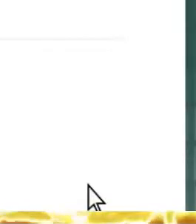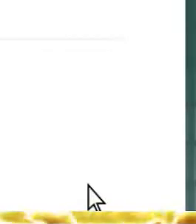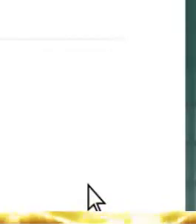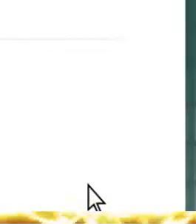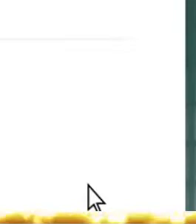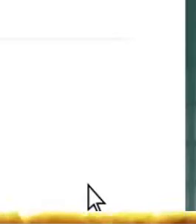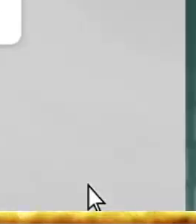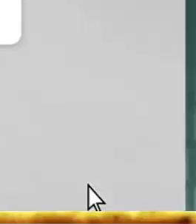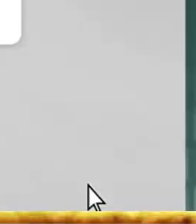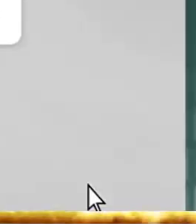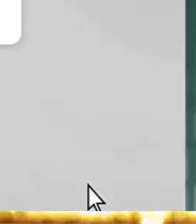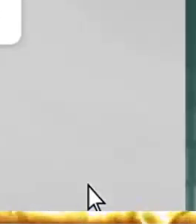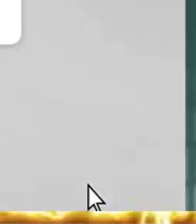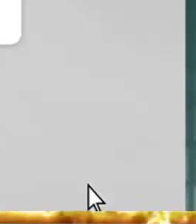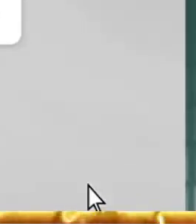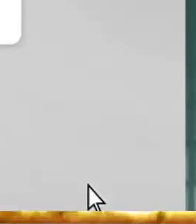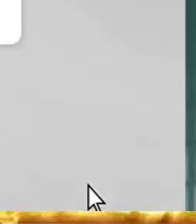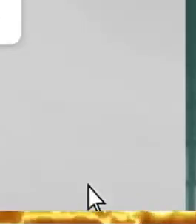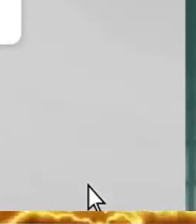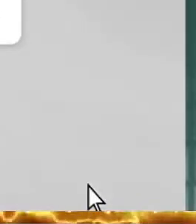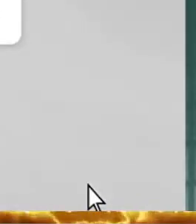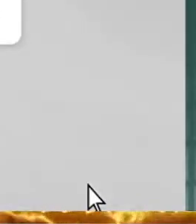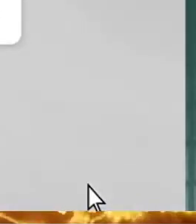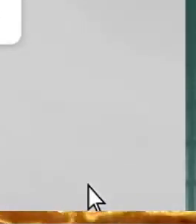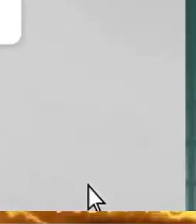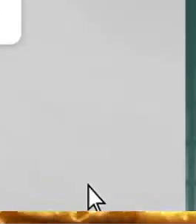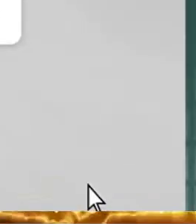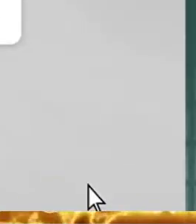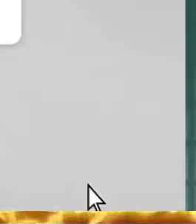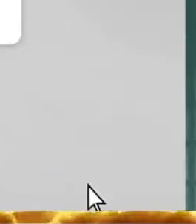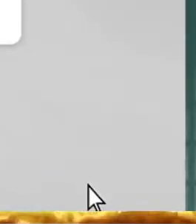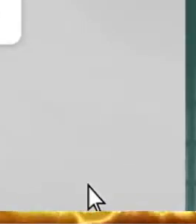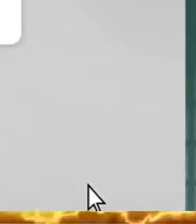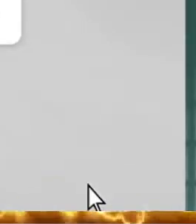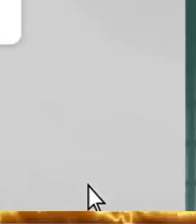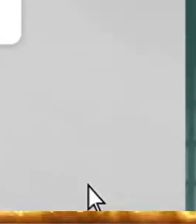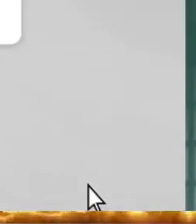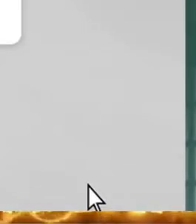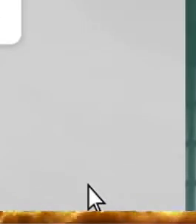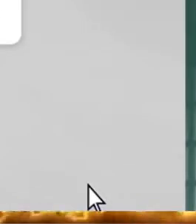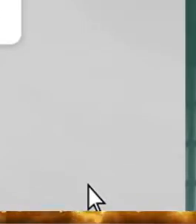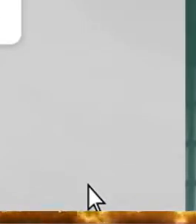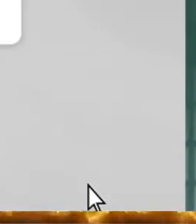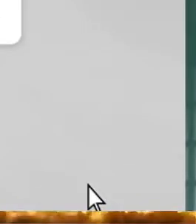trabajadora del hogar. En caso de no contar con alguno, consulta las siguientes páginas.